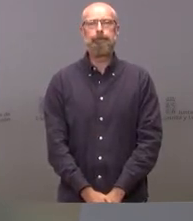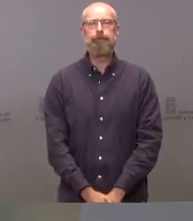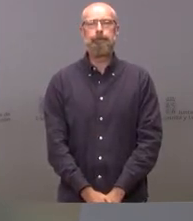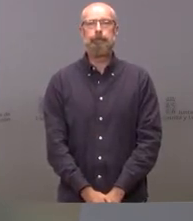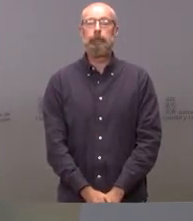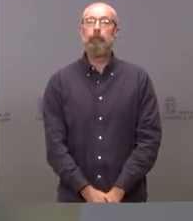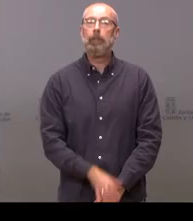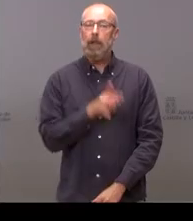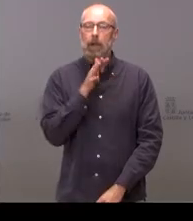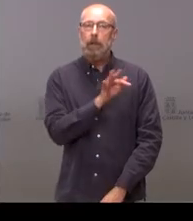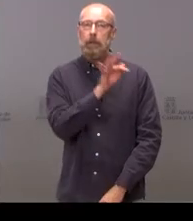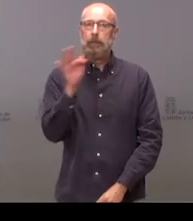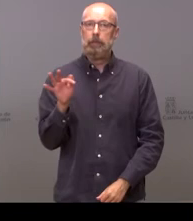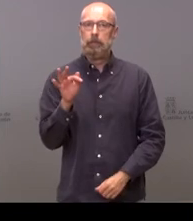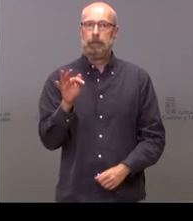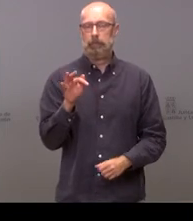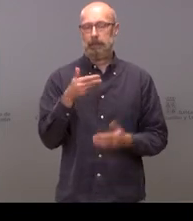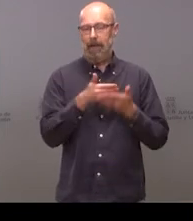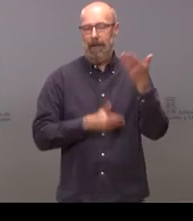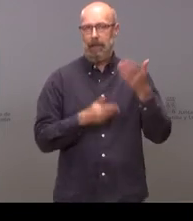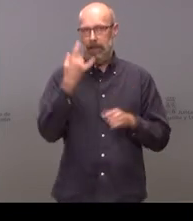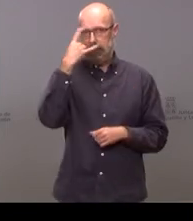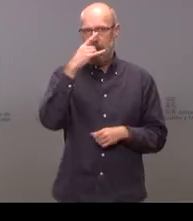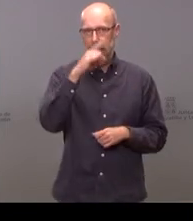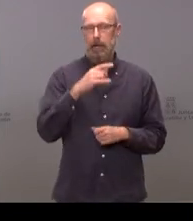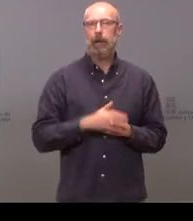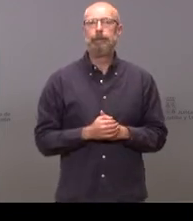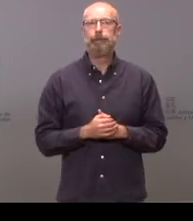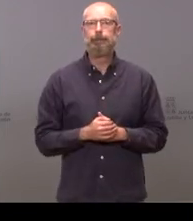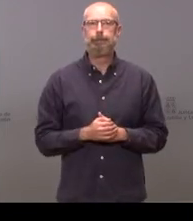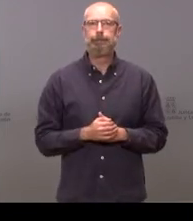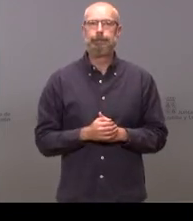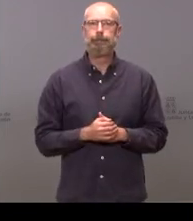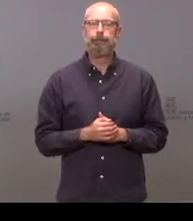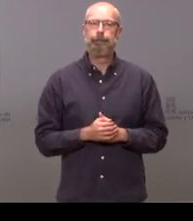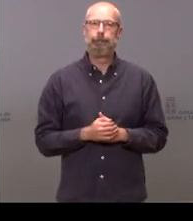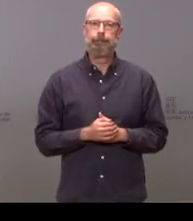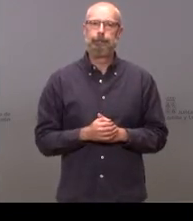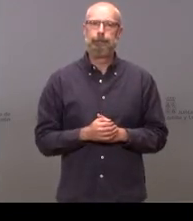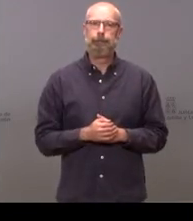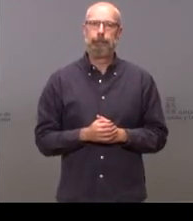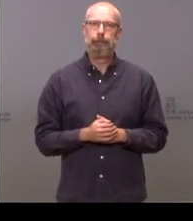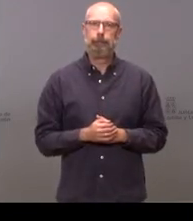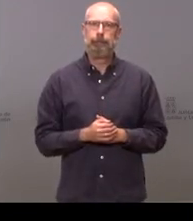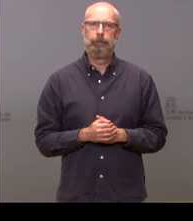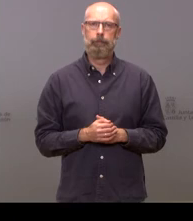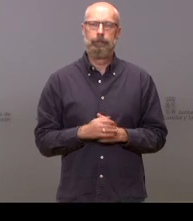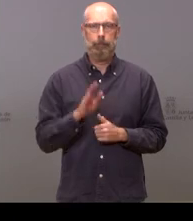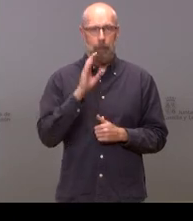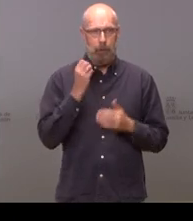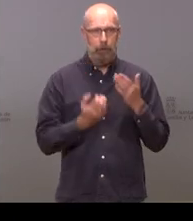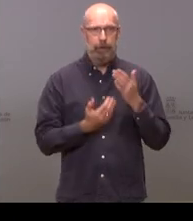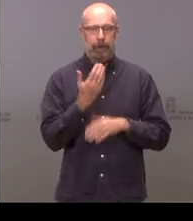continuamos ahora con la gaceta de Salamanca allí está Javier Hernández Javier adelante buenos días